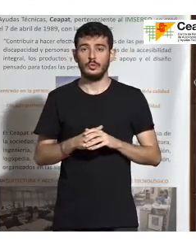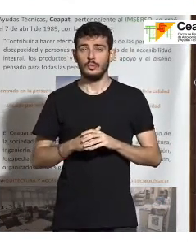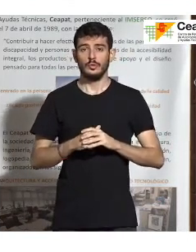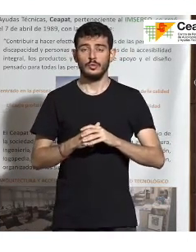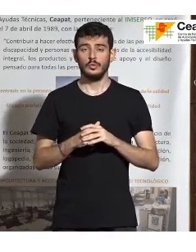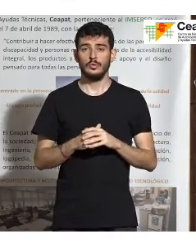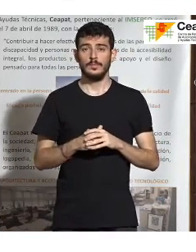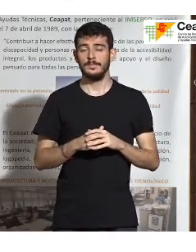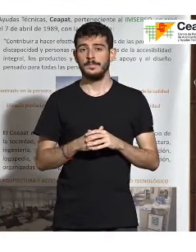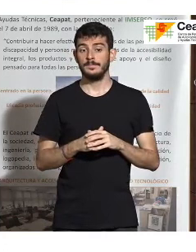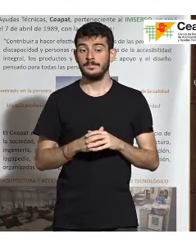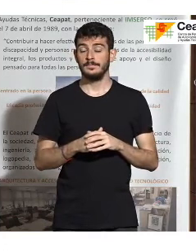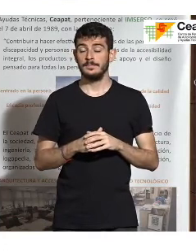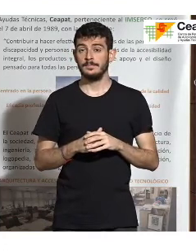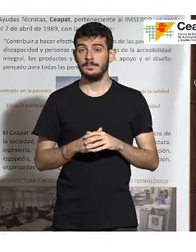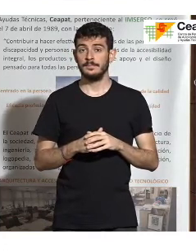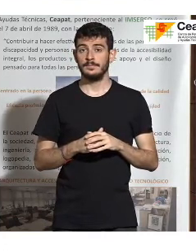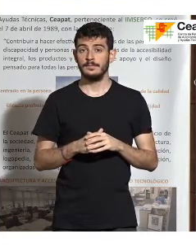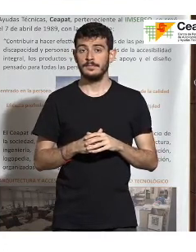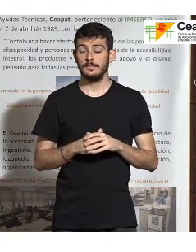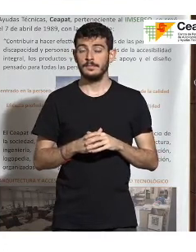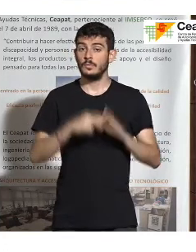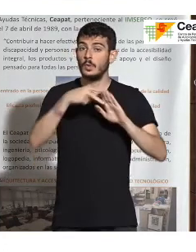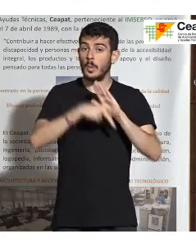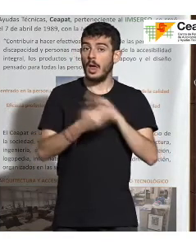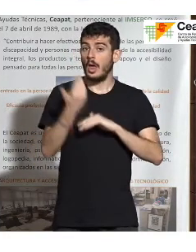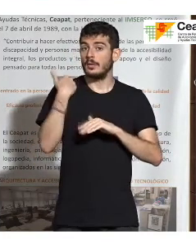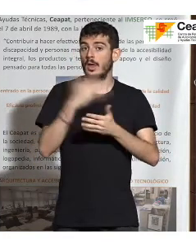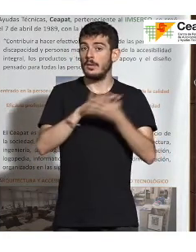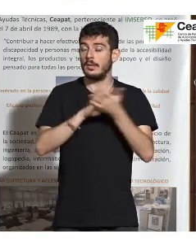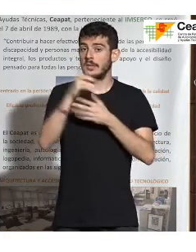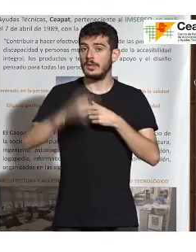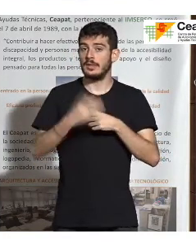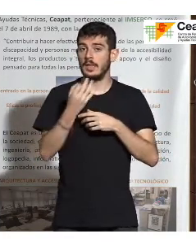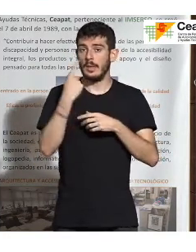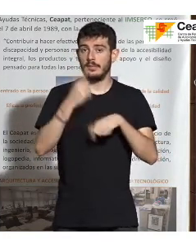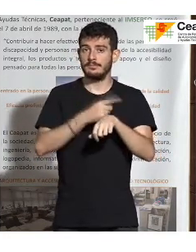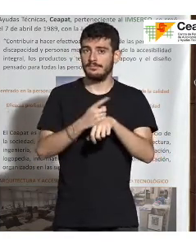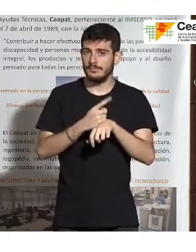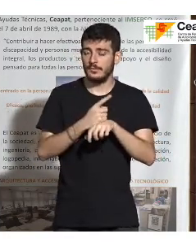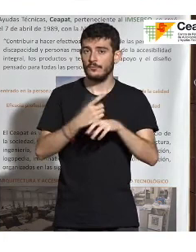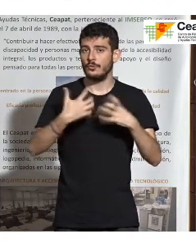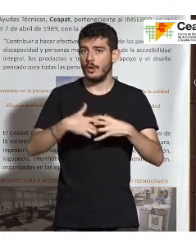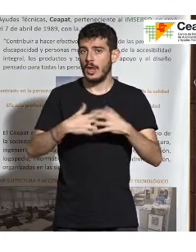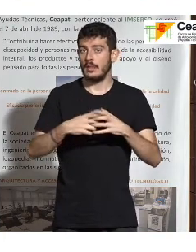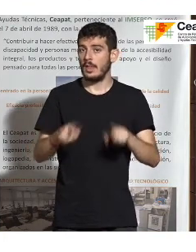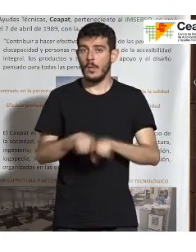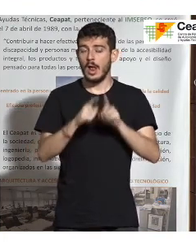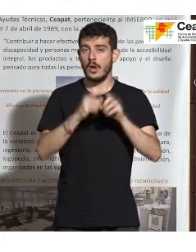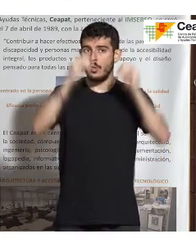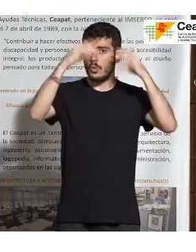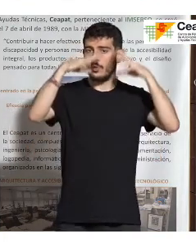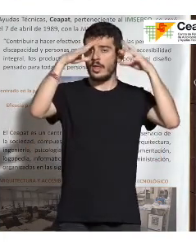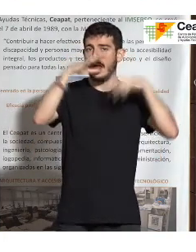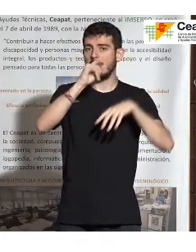Cuando la batería… Bien, la norma también anterior hablaba de que debe tener la autonomía que debe tener en caso de que se vaya la luz o no. Hemos hecho el